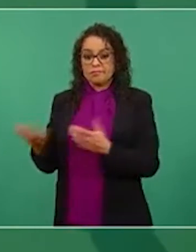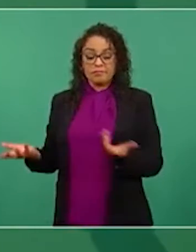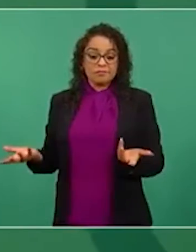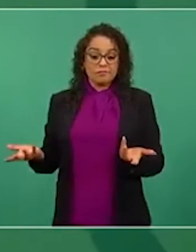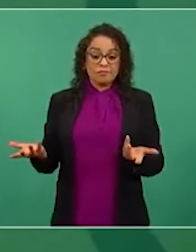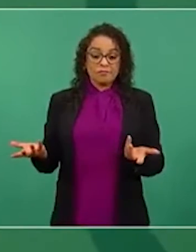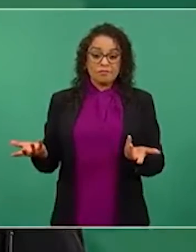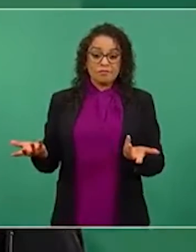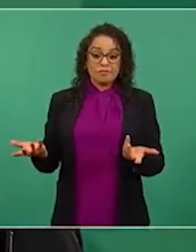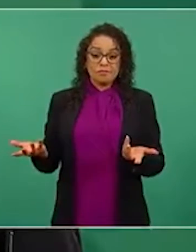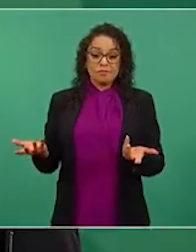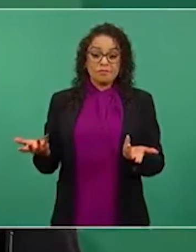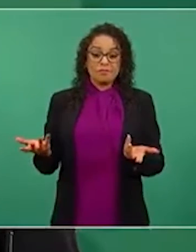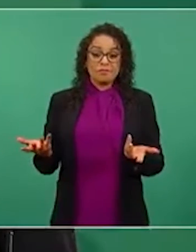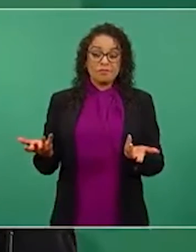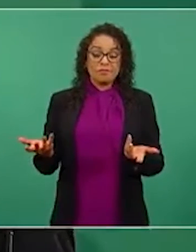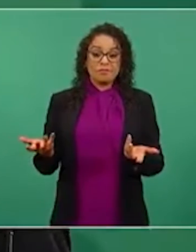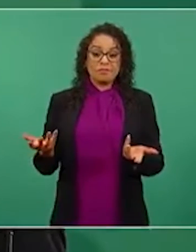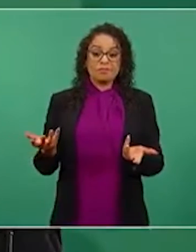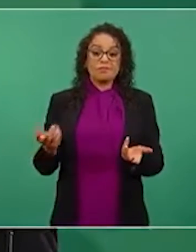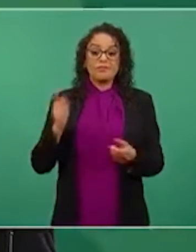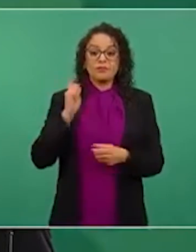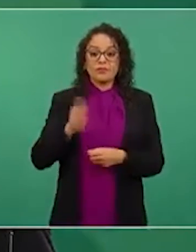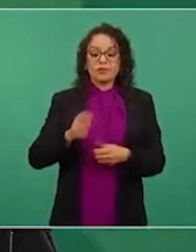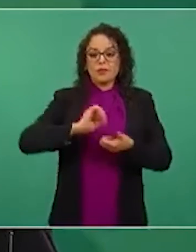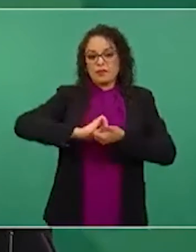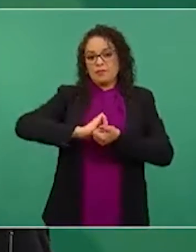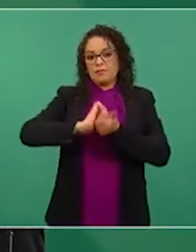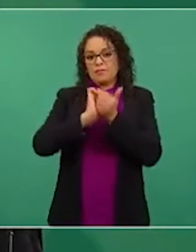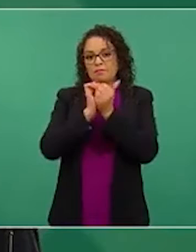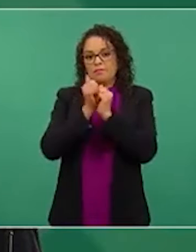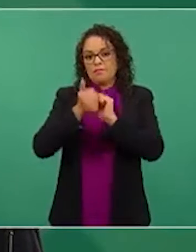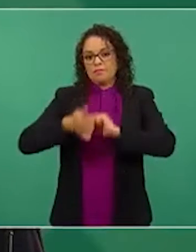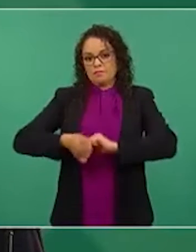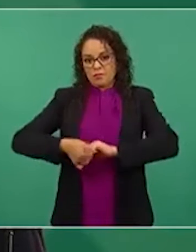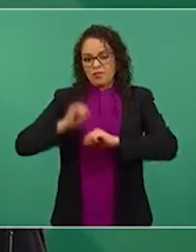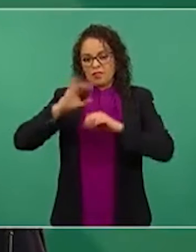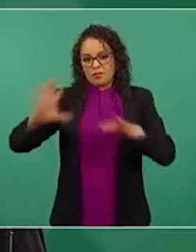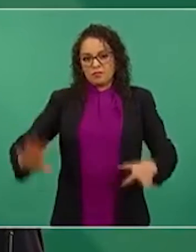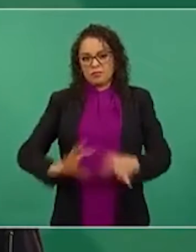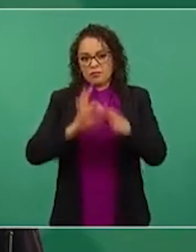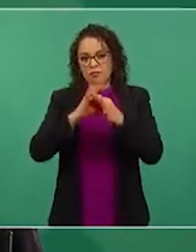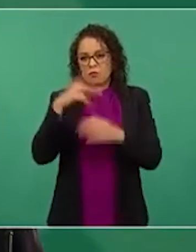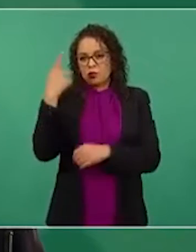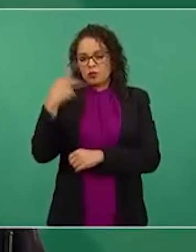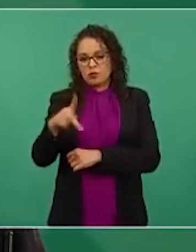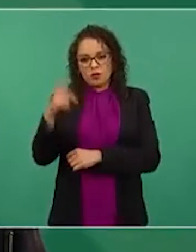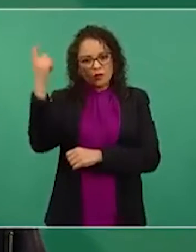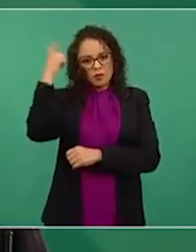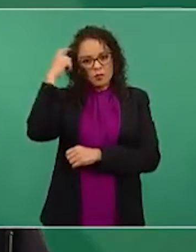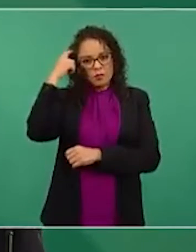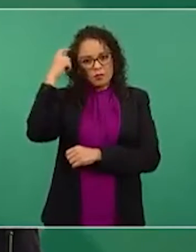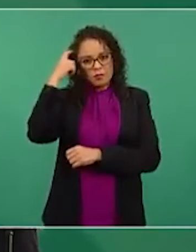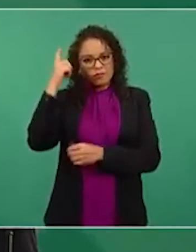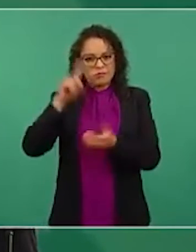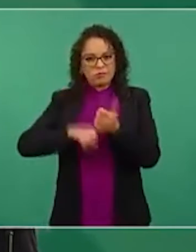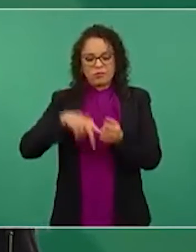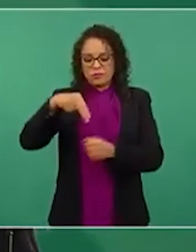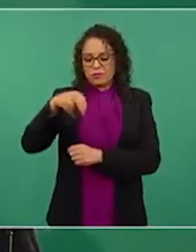convirtieron en ideólogos del neoliberalismo, sobre todo el gobierno de Salinas,